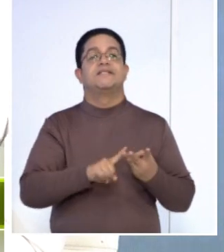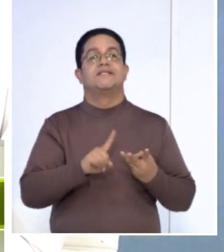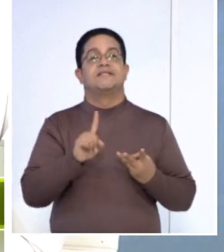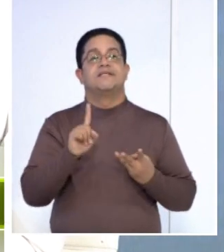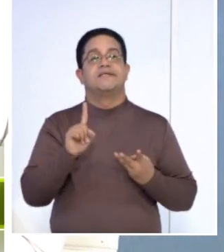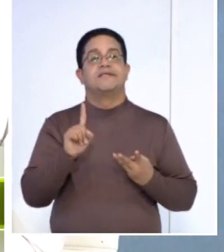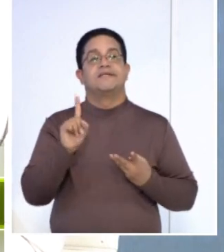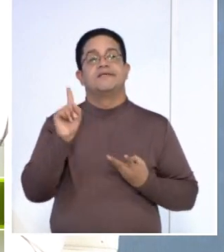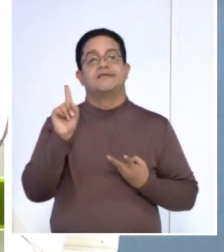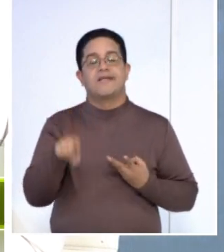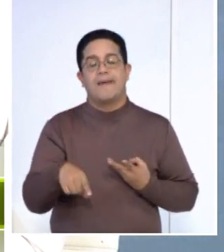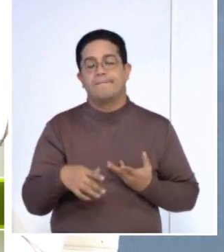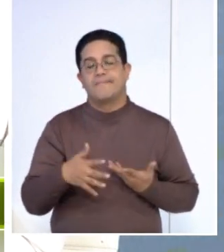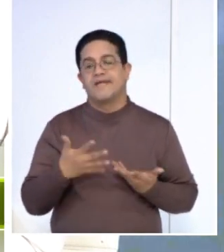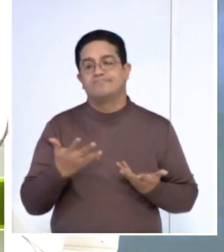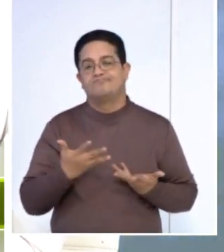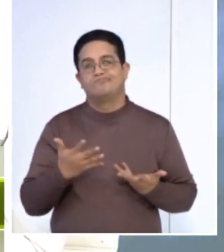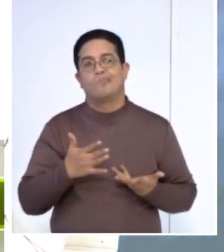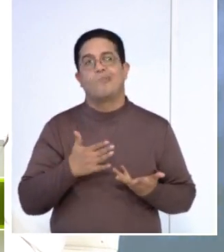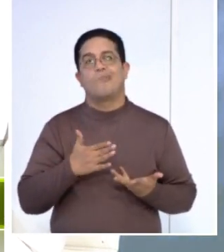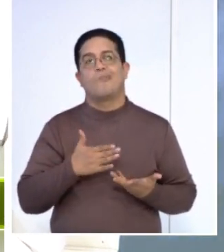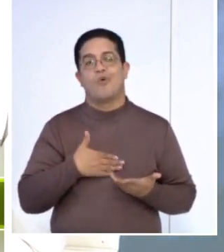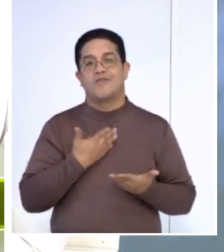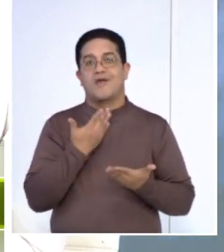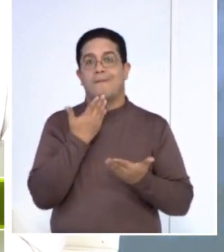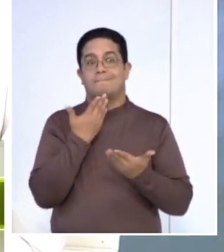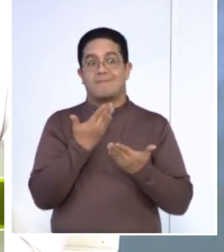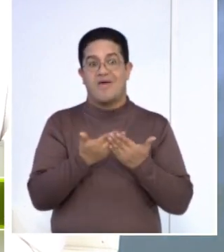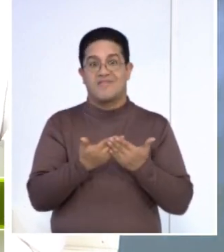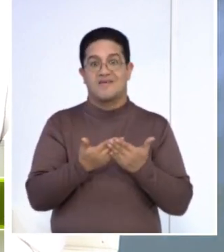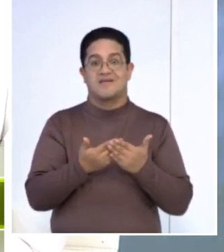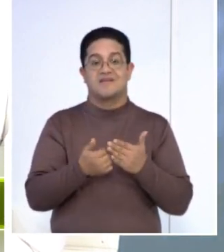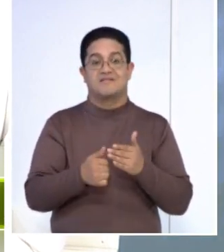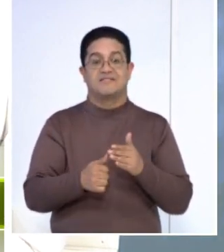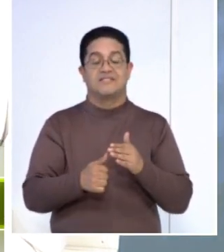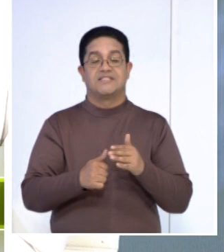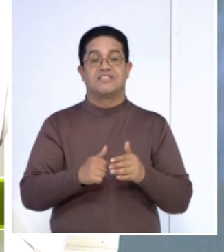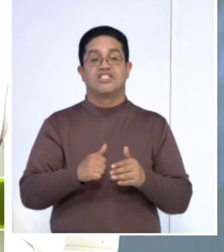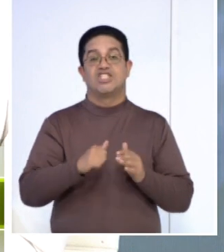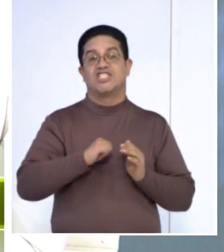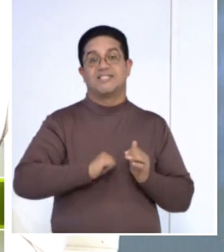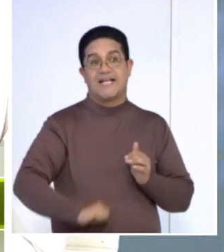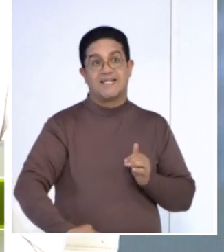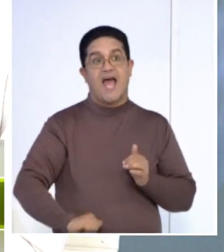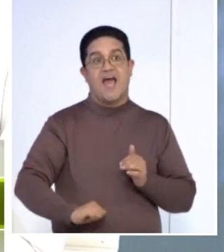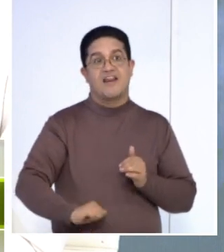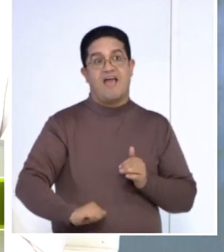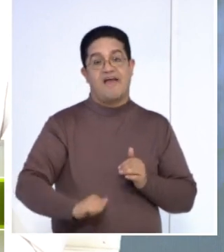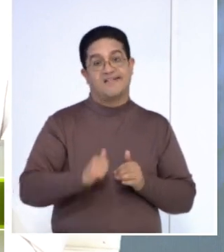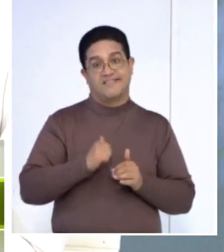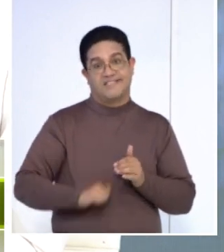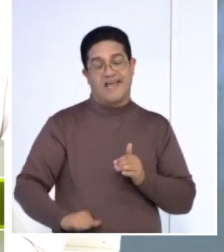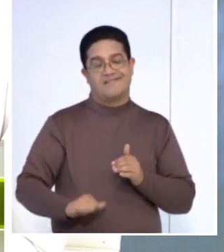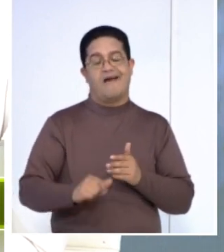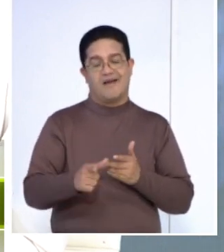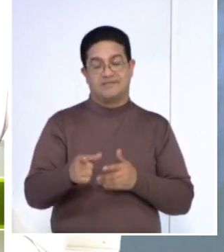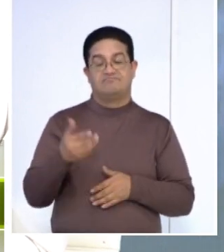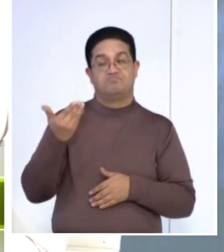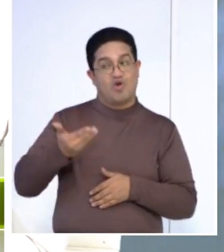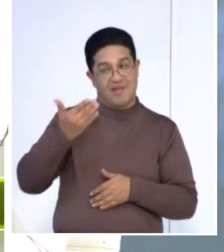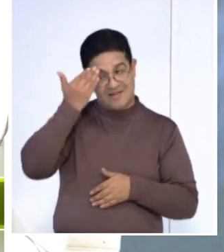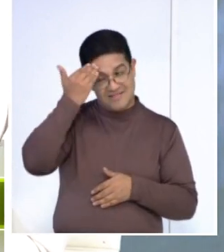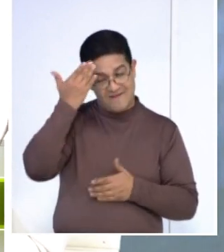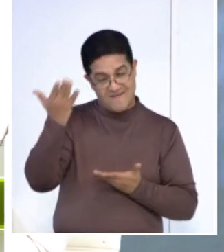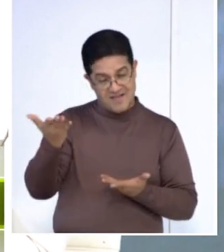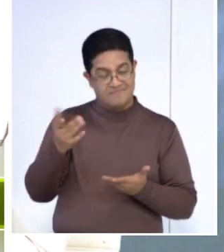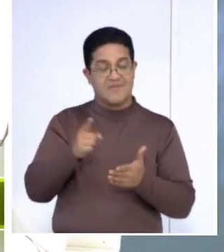una de las razones por las cuales se podría pedir una cesárea en vez de un parto natural. Una cesárea profiláctica. Importante conocer esto y hay que